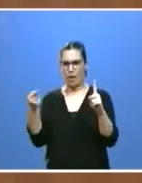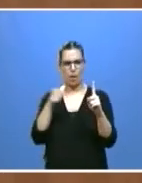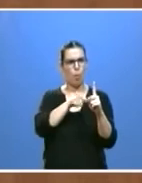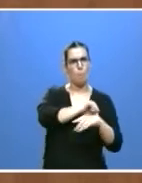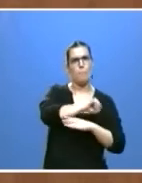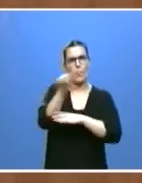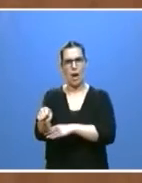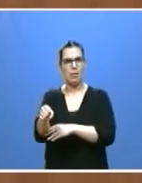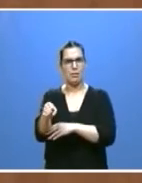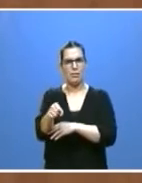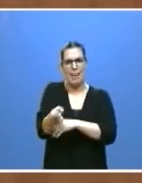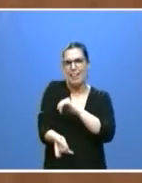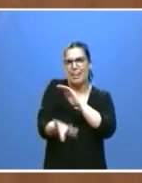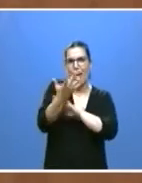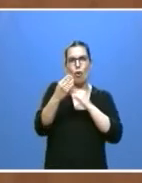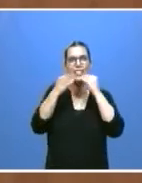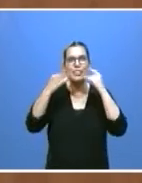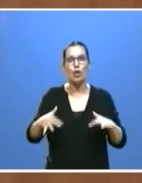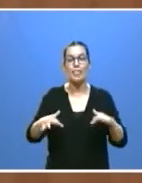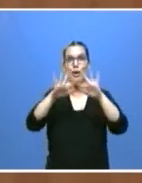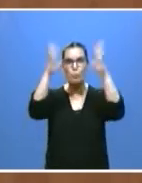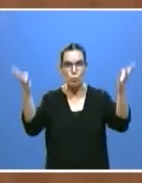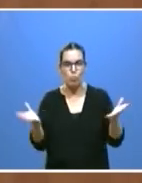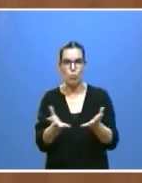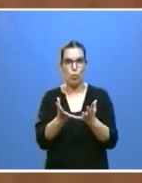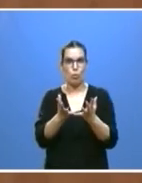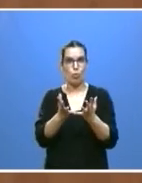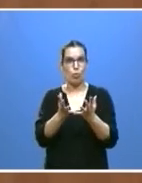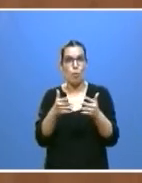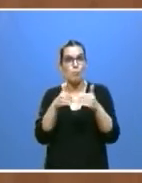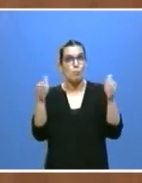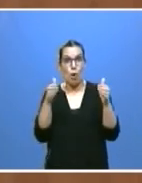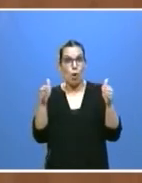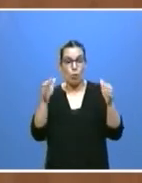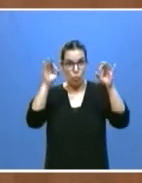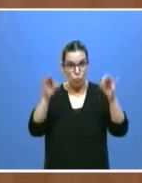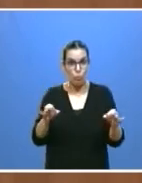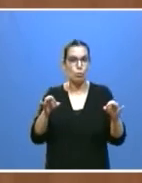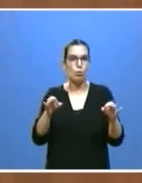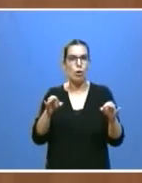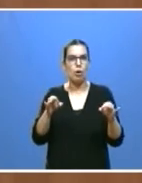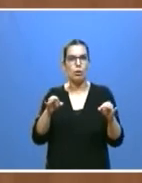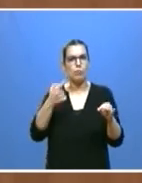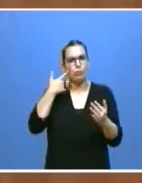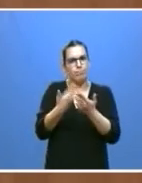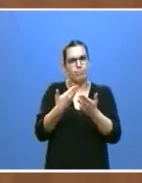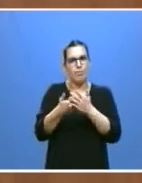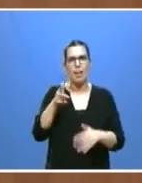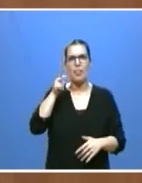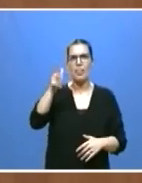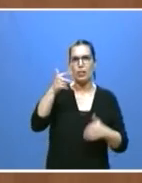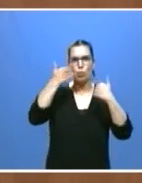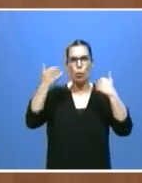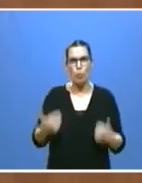decisivamente la historia de nuestro mundo empezando precisamente por la misma garantía de los derechos humanos y la